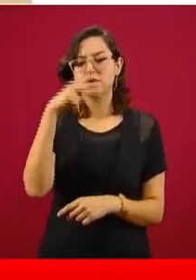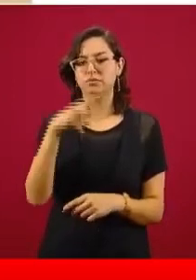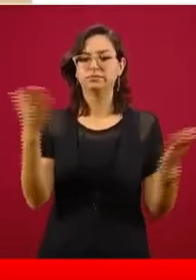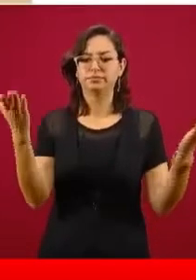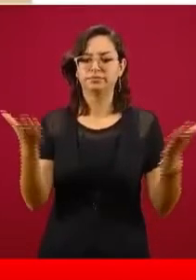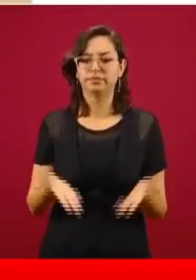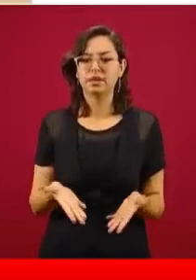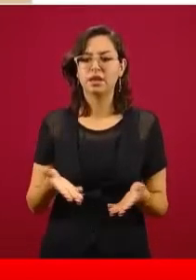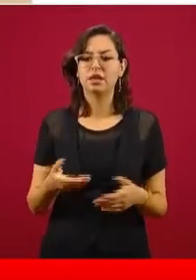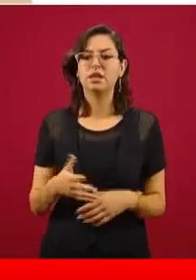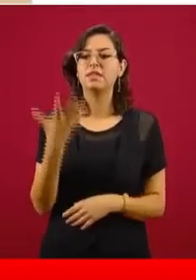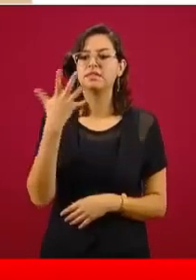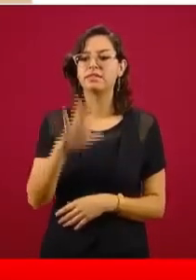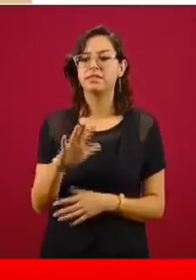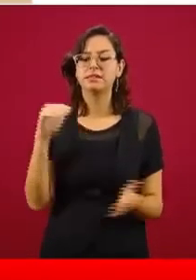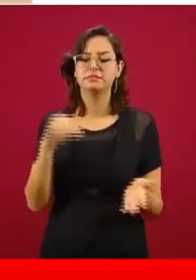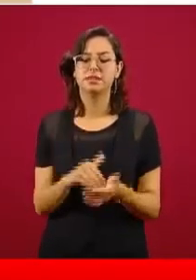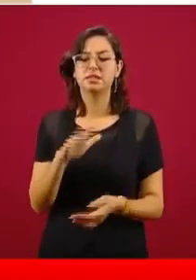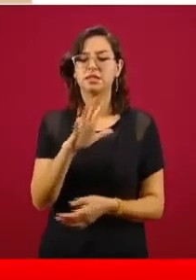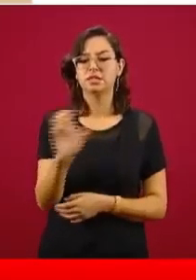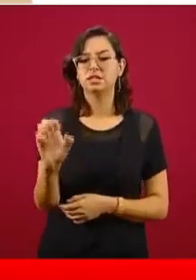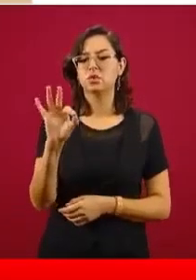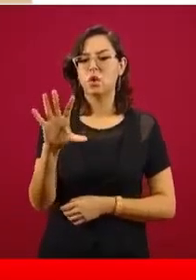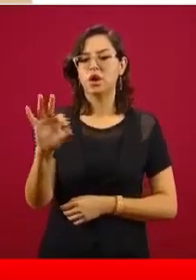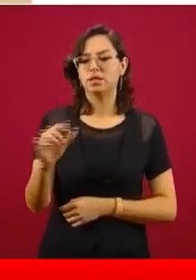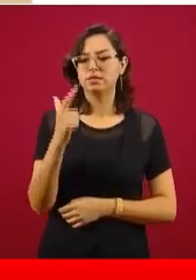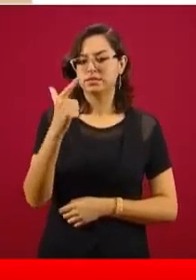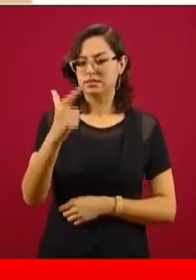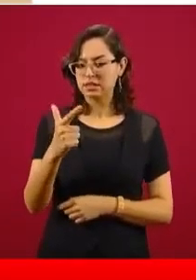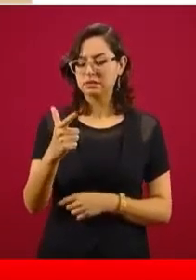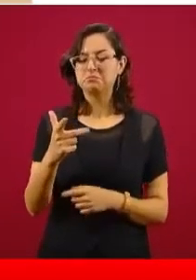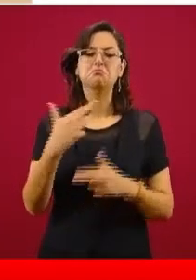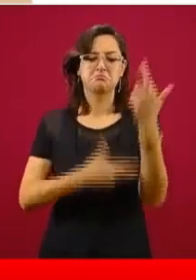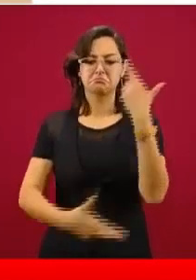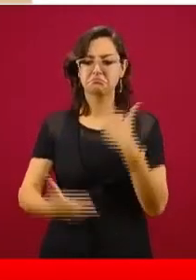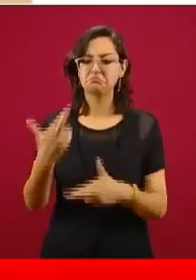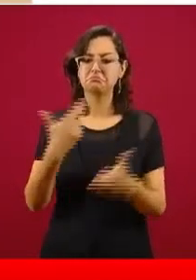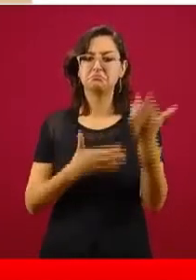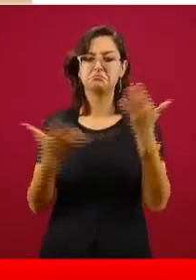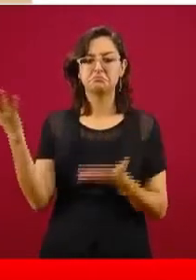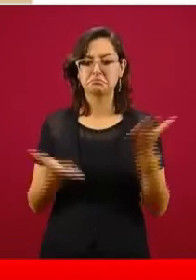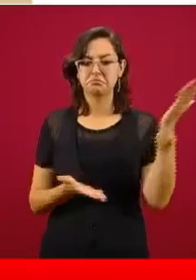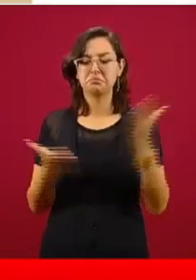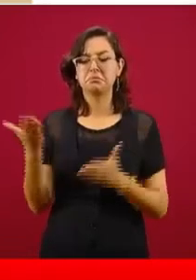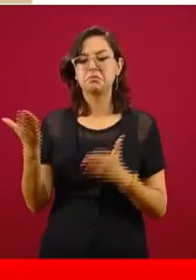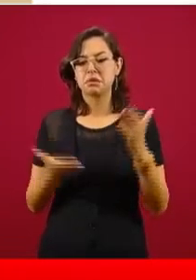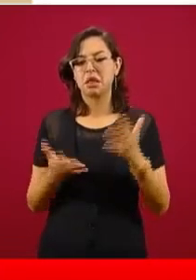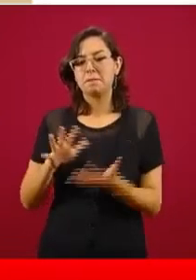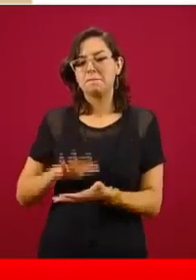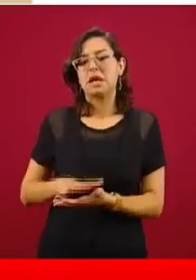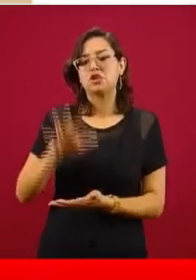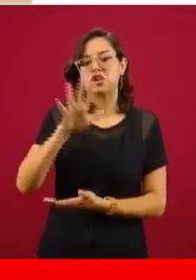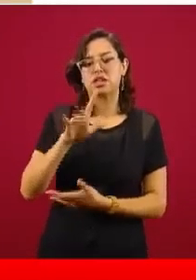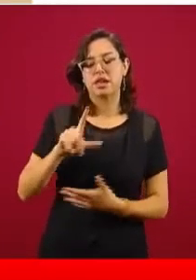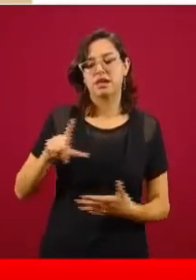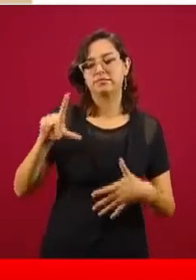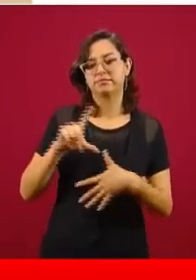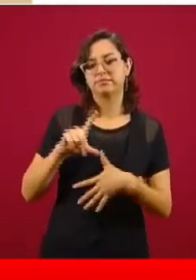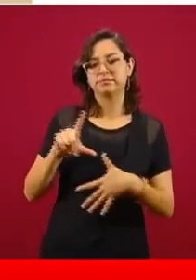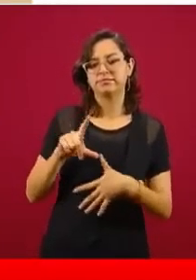10 mil 547, como les informé a ustedes, el mayor número de América Latina, 5 mil 178.